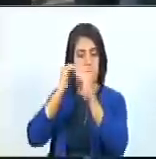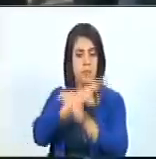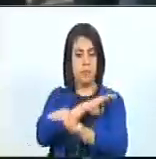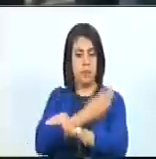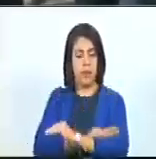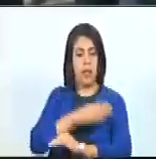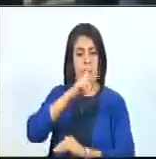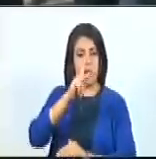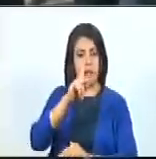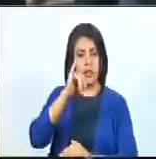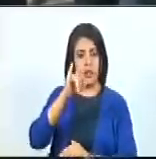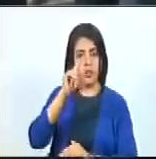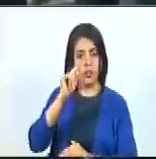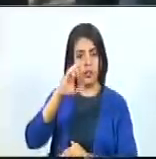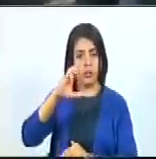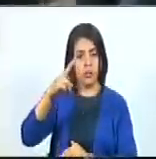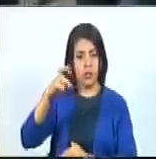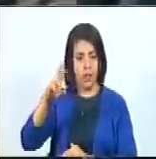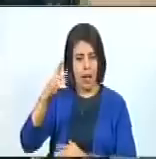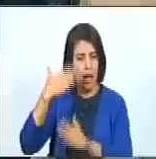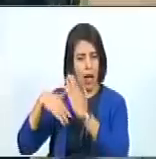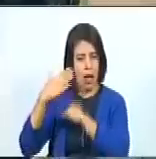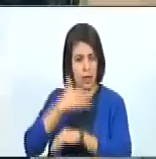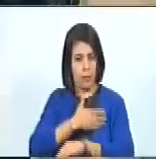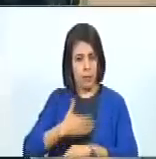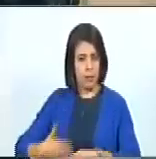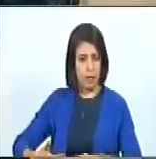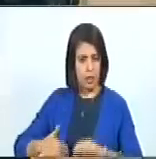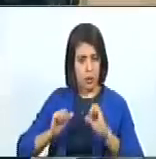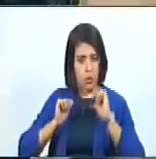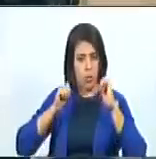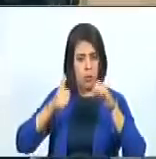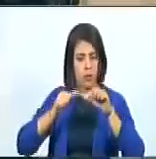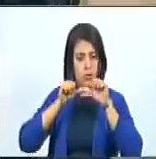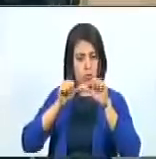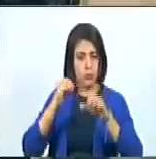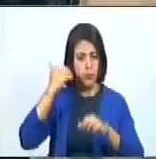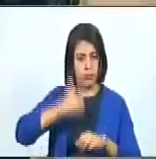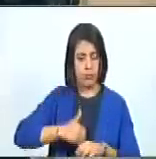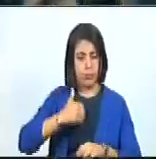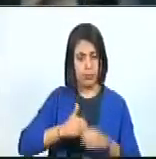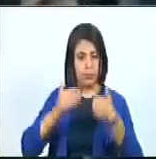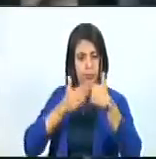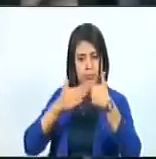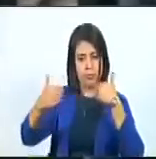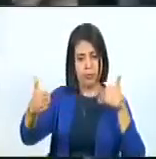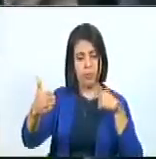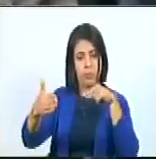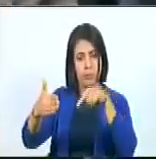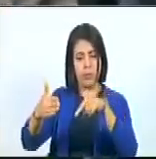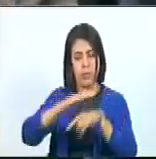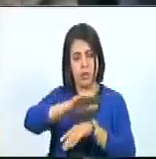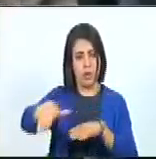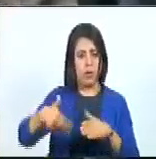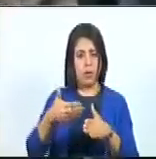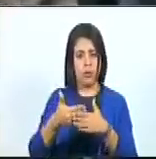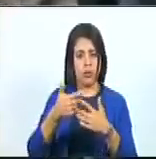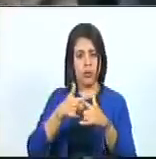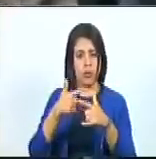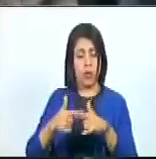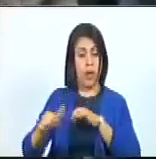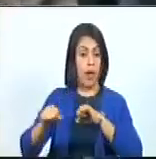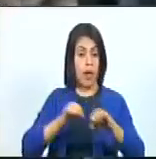Néstor Kirchner, quien marca una ruptura con toda la